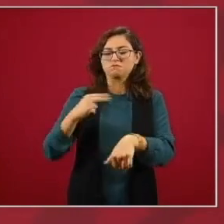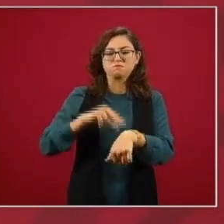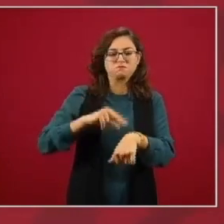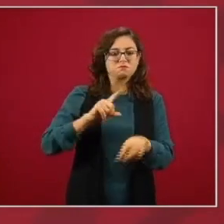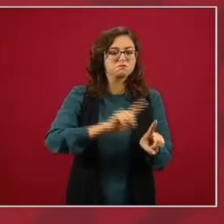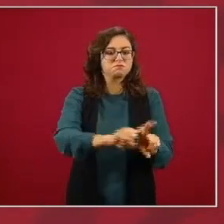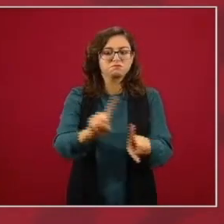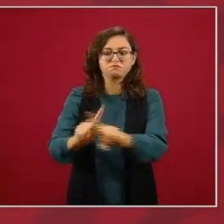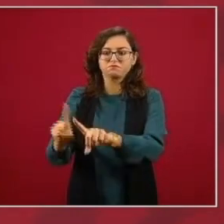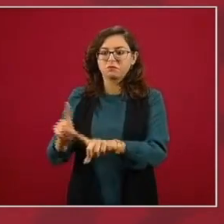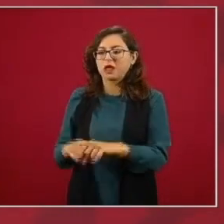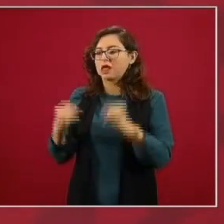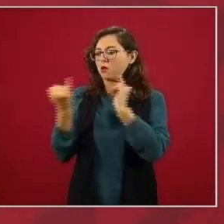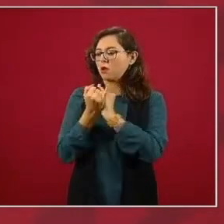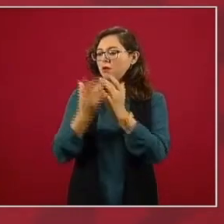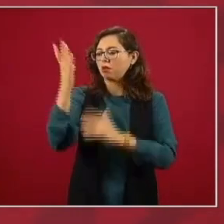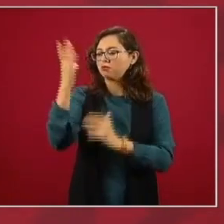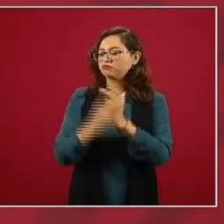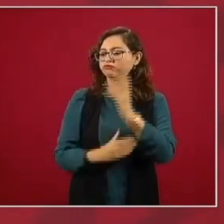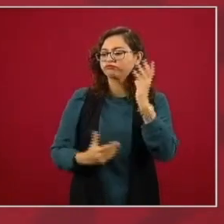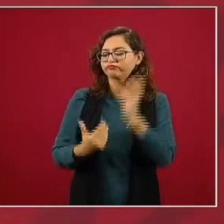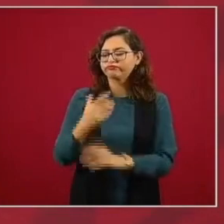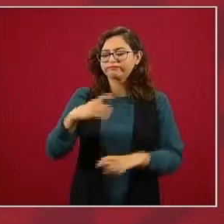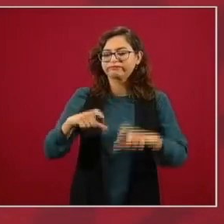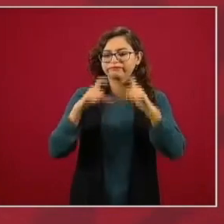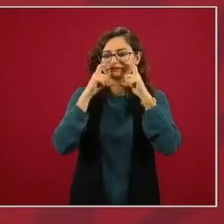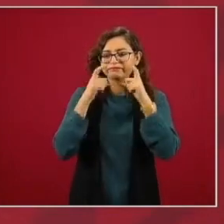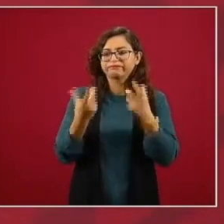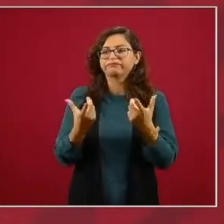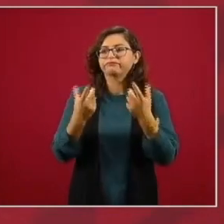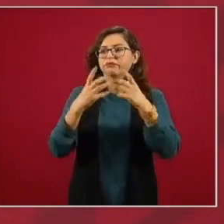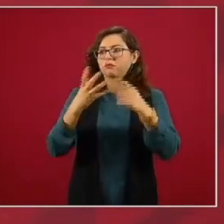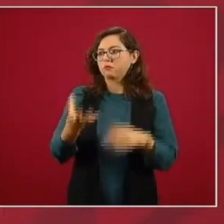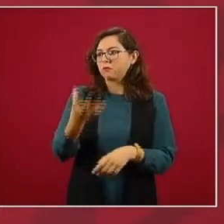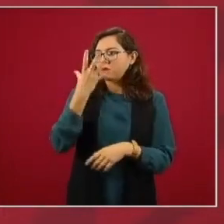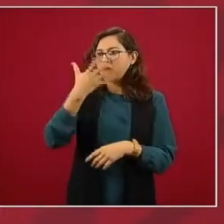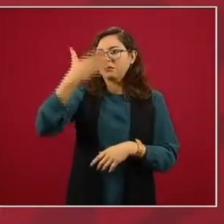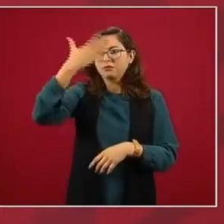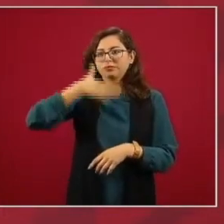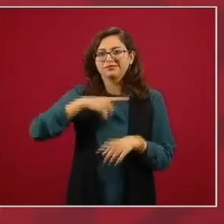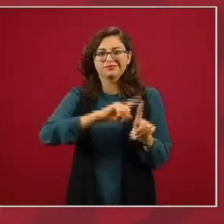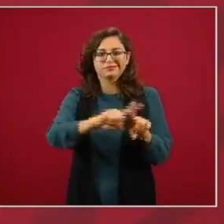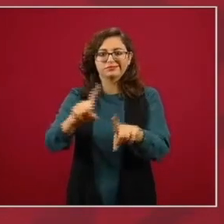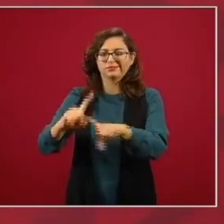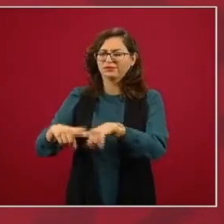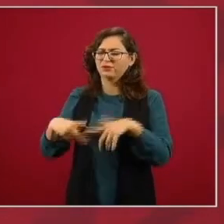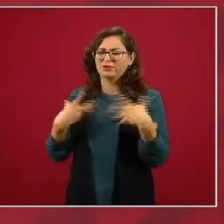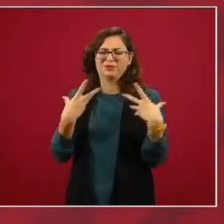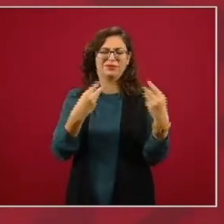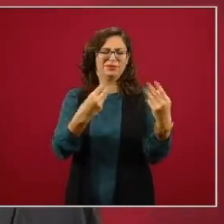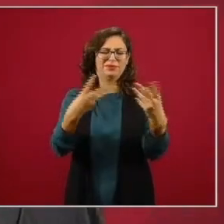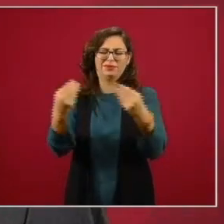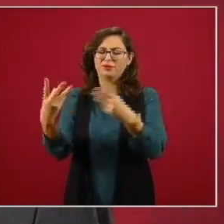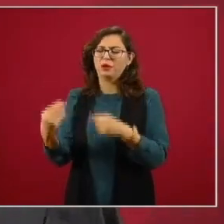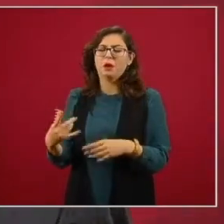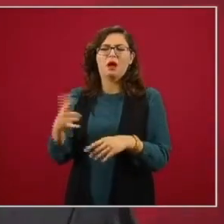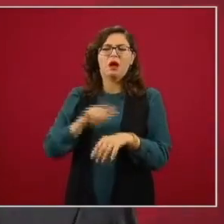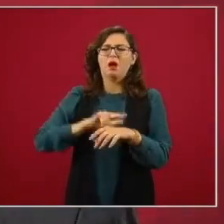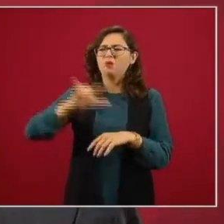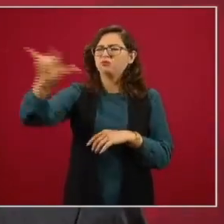de protección a trabajadores de la salud muchísimos vuelos